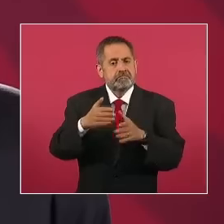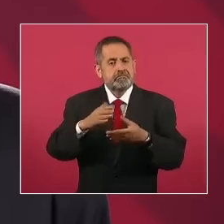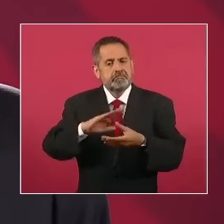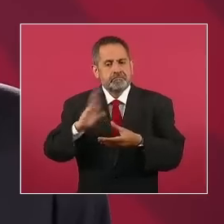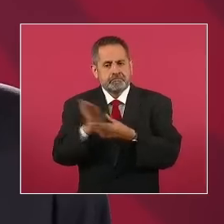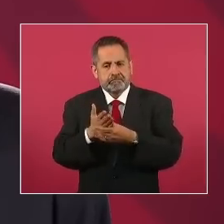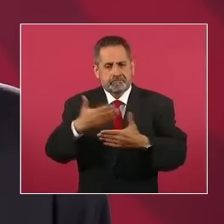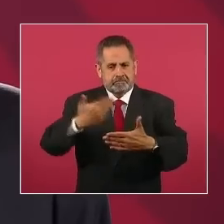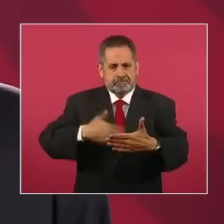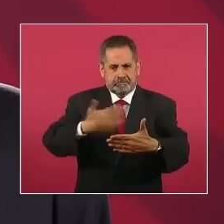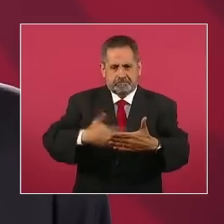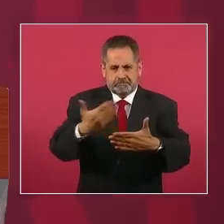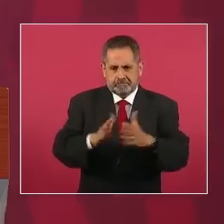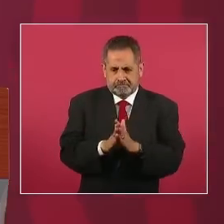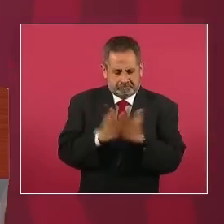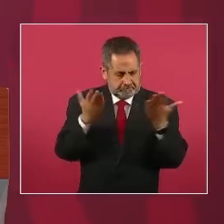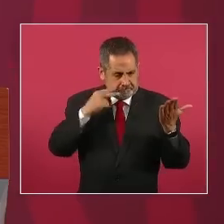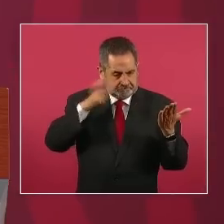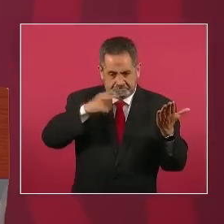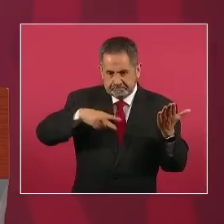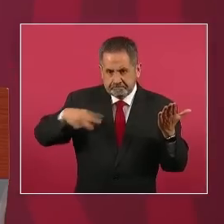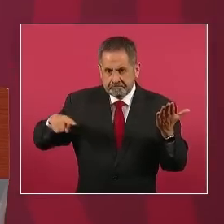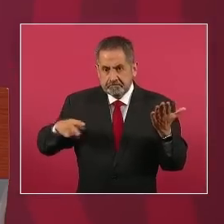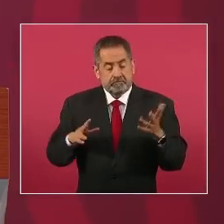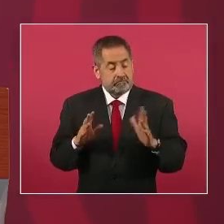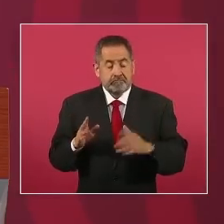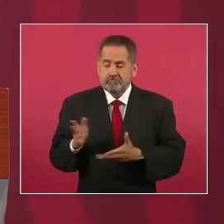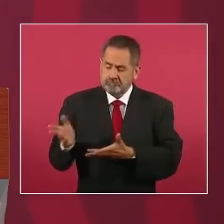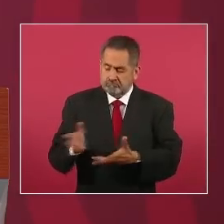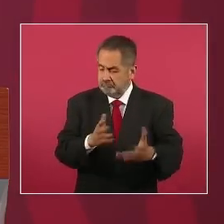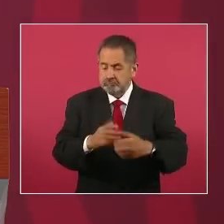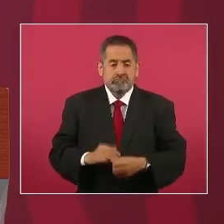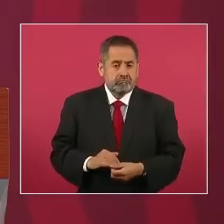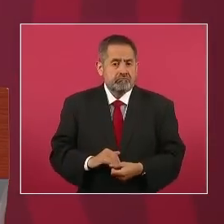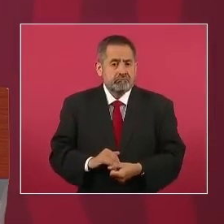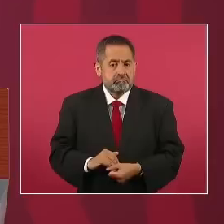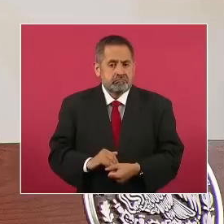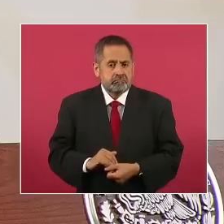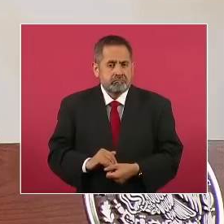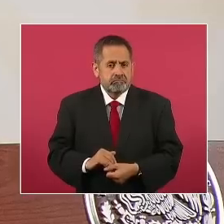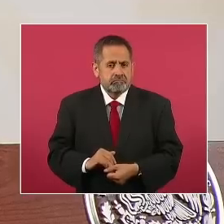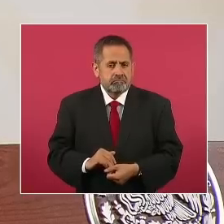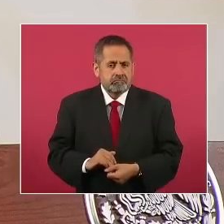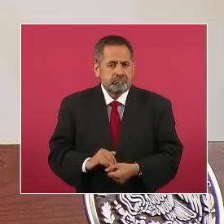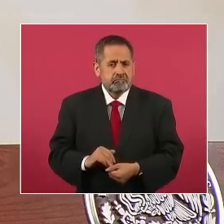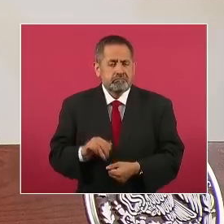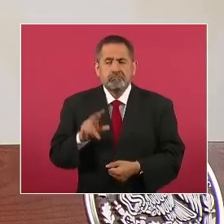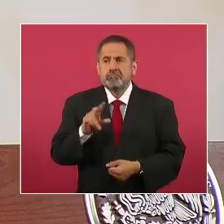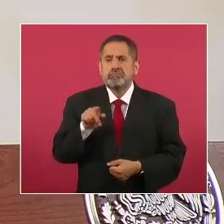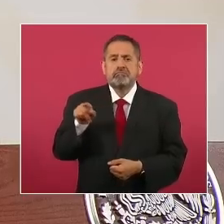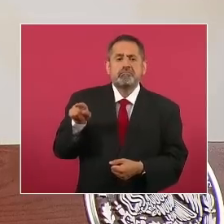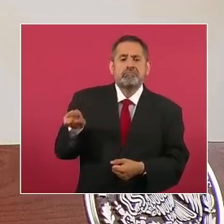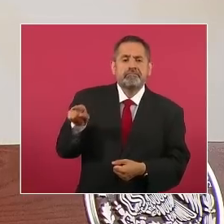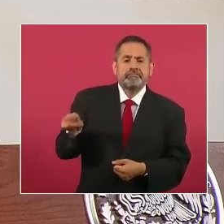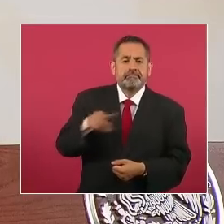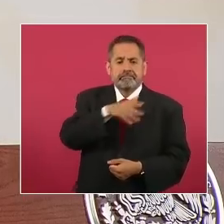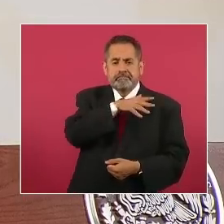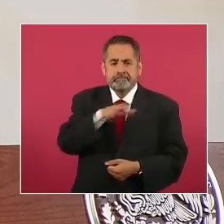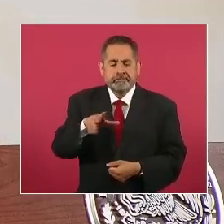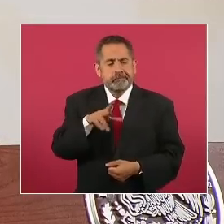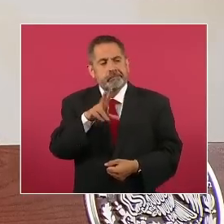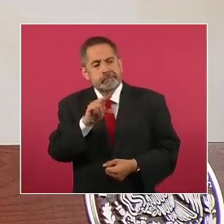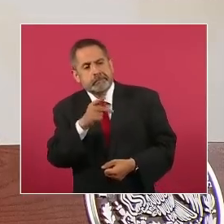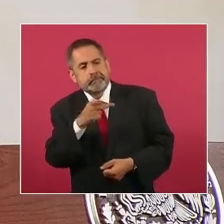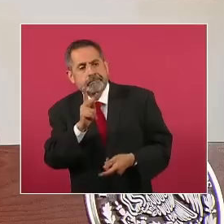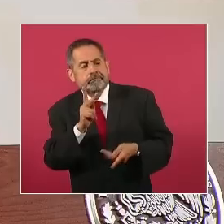te desaparecieron algún hijo te levantaron a un hermano y lo subieron a un avión de la muerte